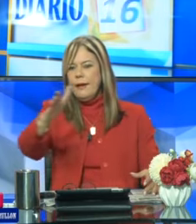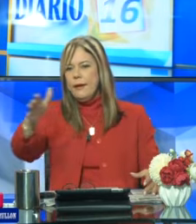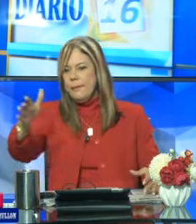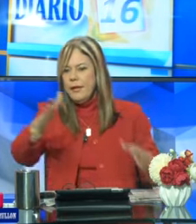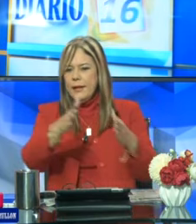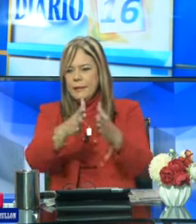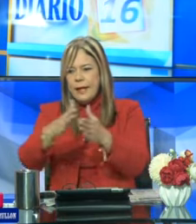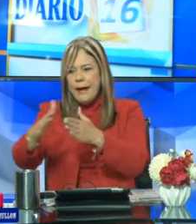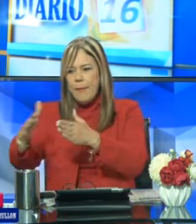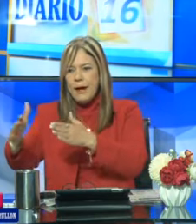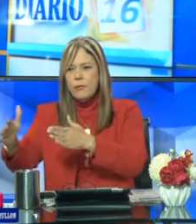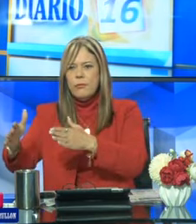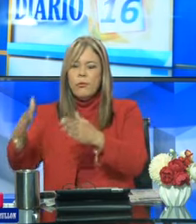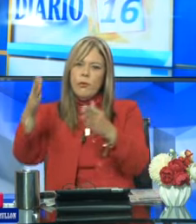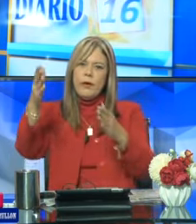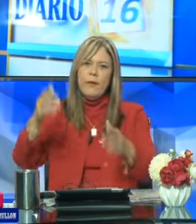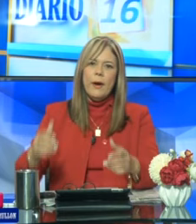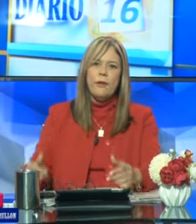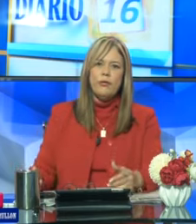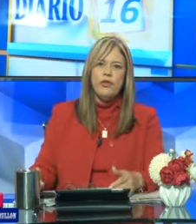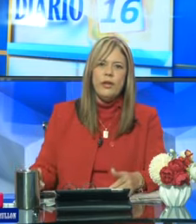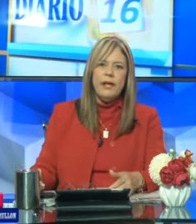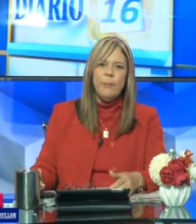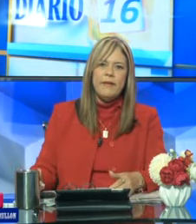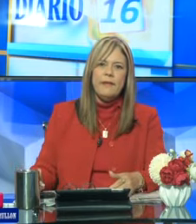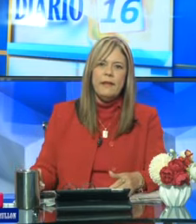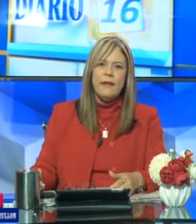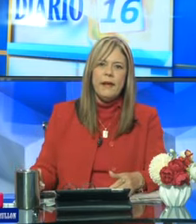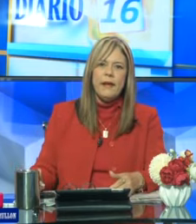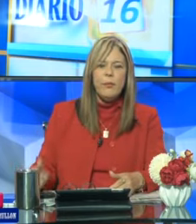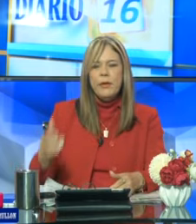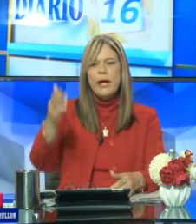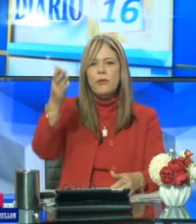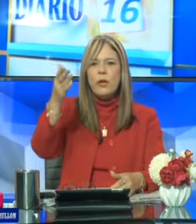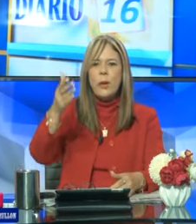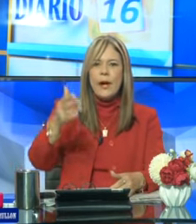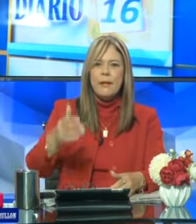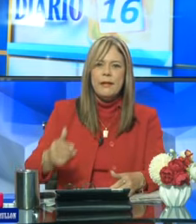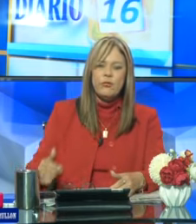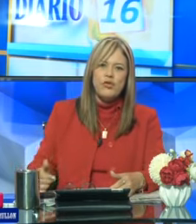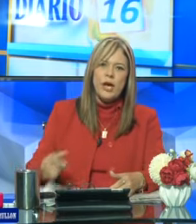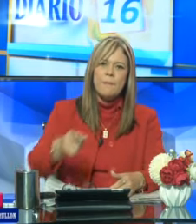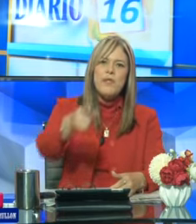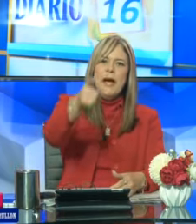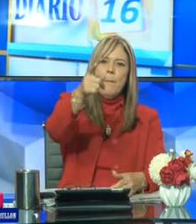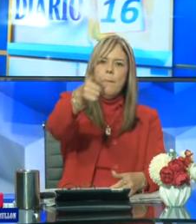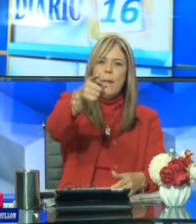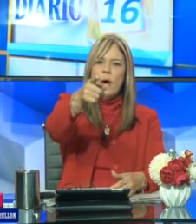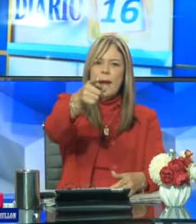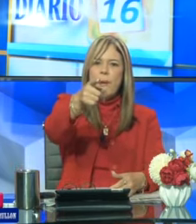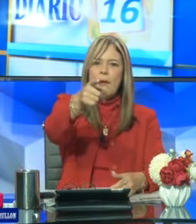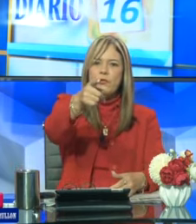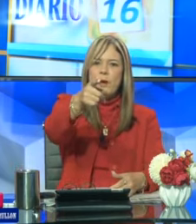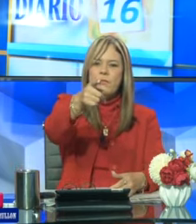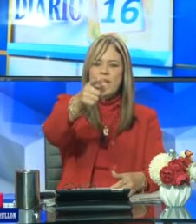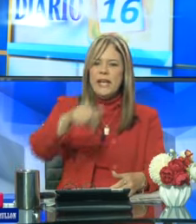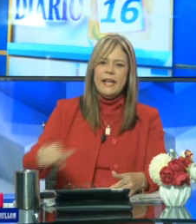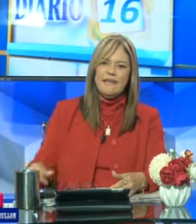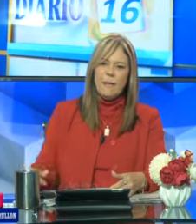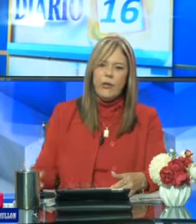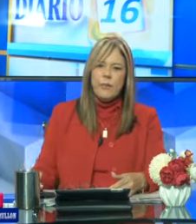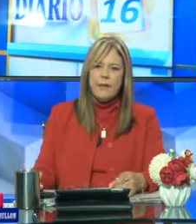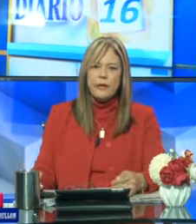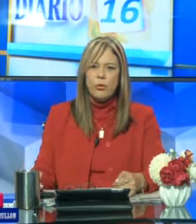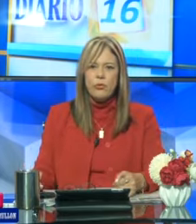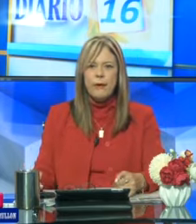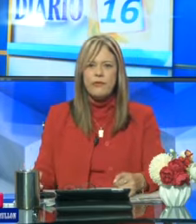todo va miren de la mano con lo que dijo anoche el presidente de la república y que ustedes lo acaban de escuchar. Vamos a la pausa y